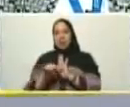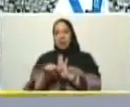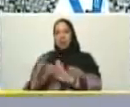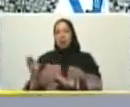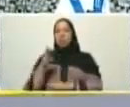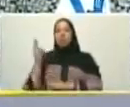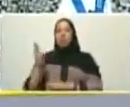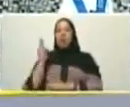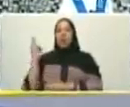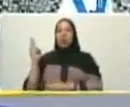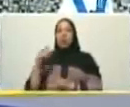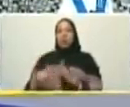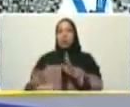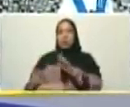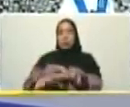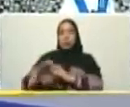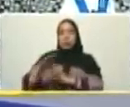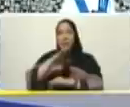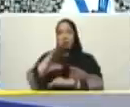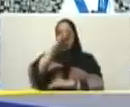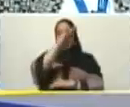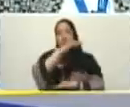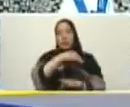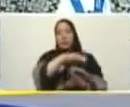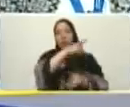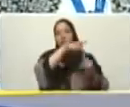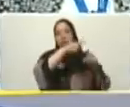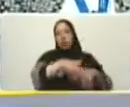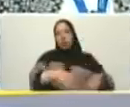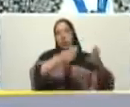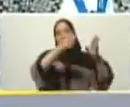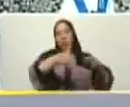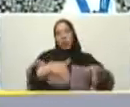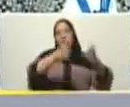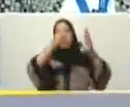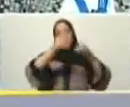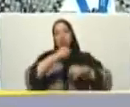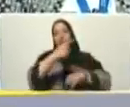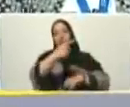donde se agarran los jices para arriba para Casalta 1 Casalta 2 Casalta 3